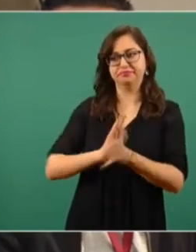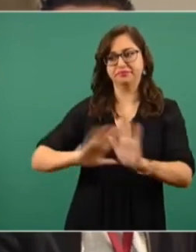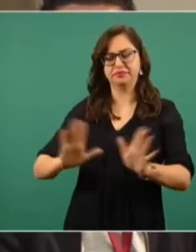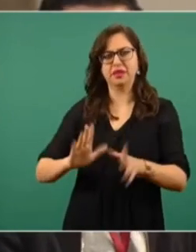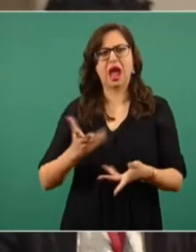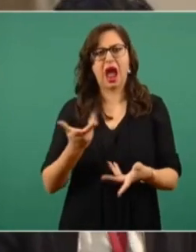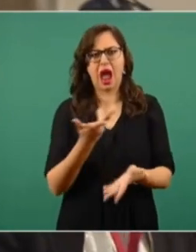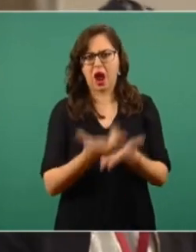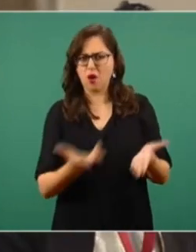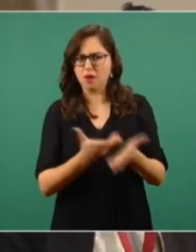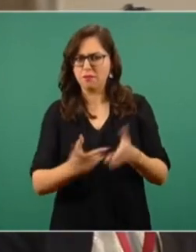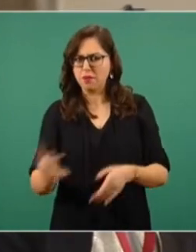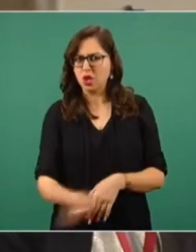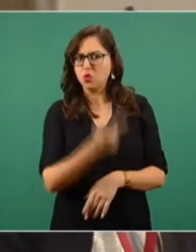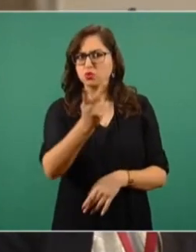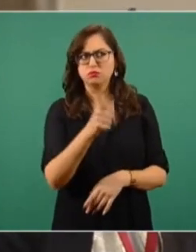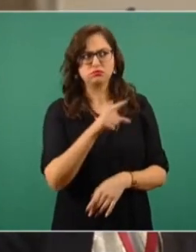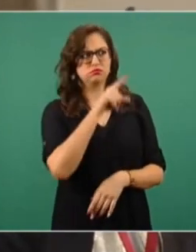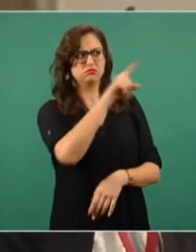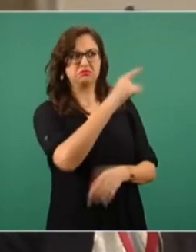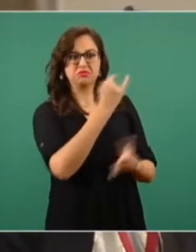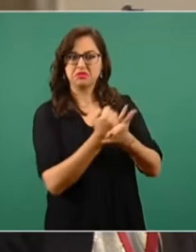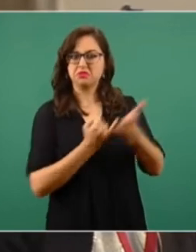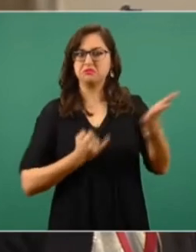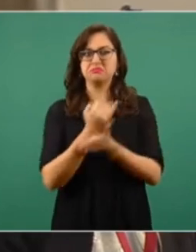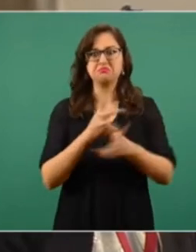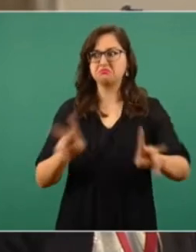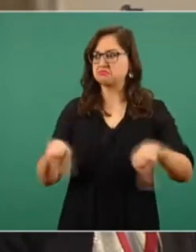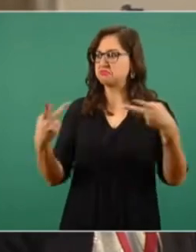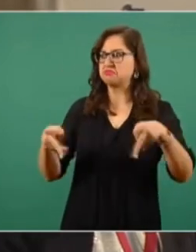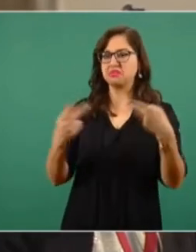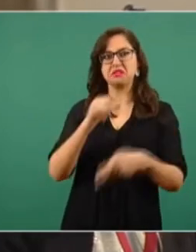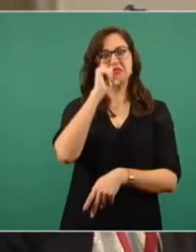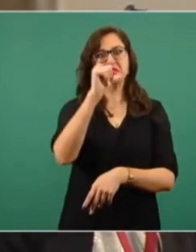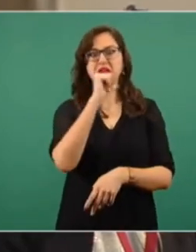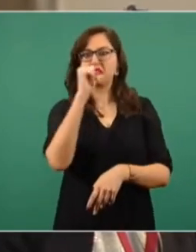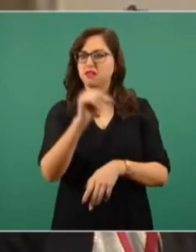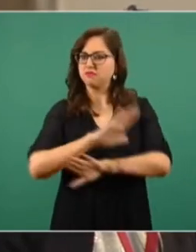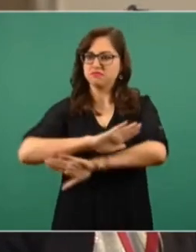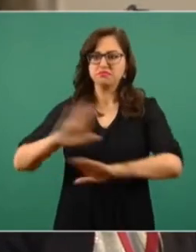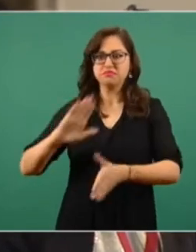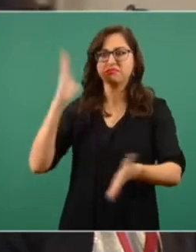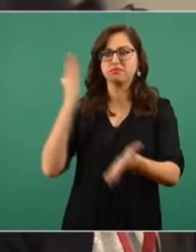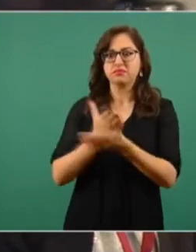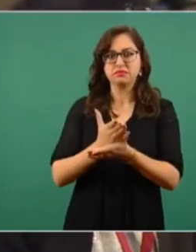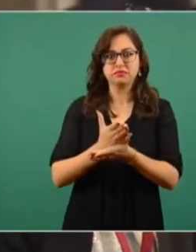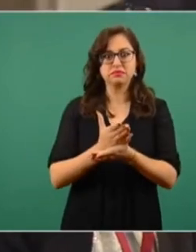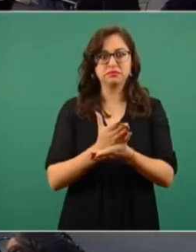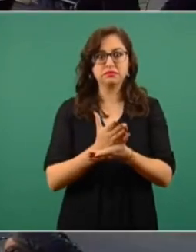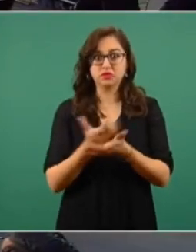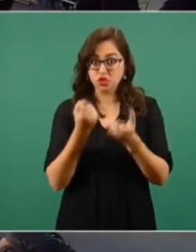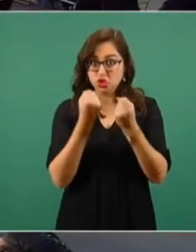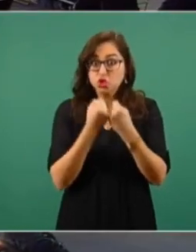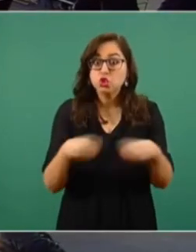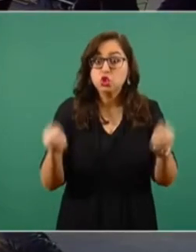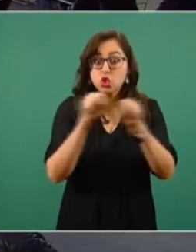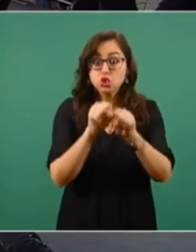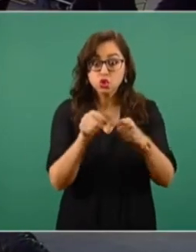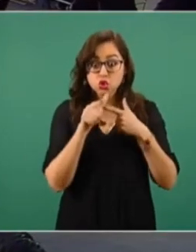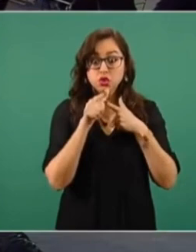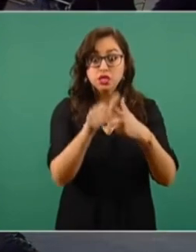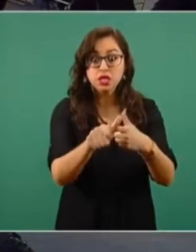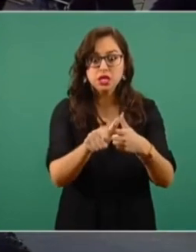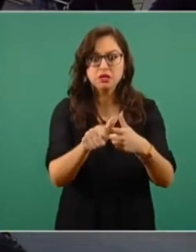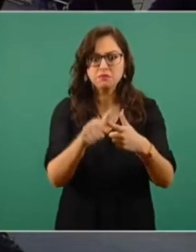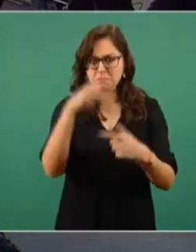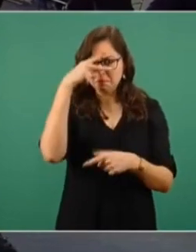confiable ante esta decisión, si habría alguna represalia de parte del gobierno de México también por esta